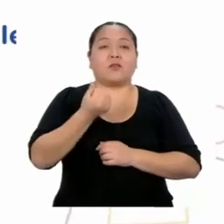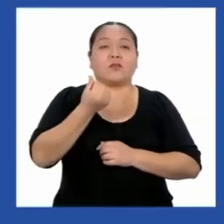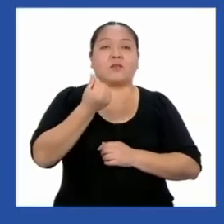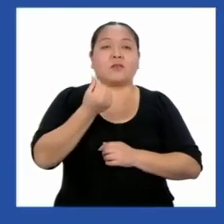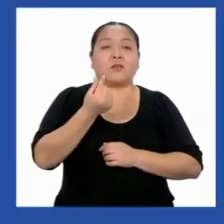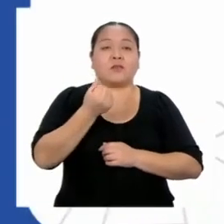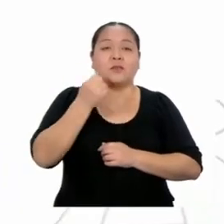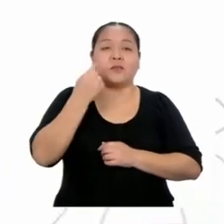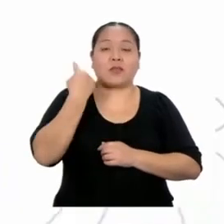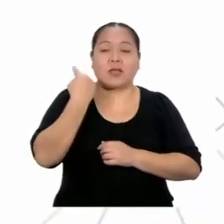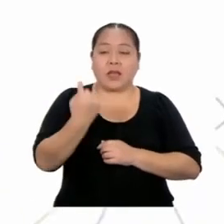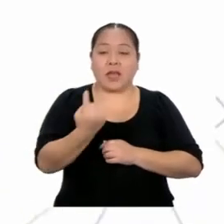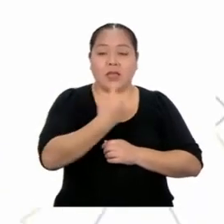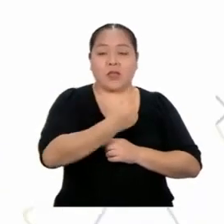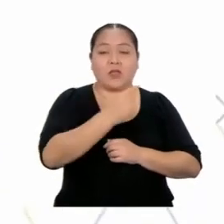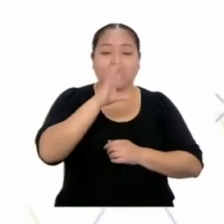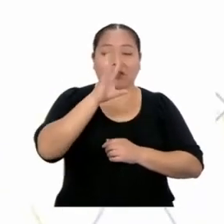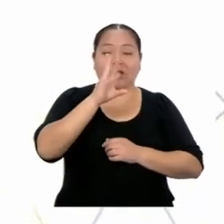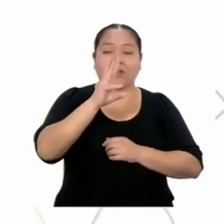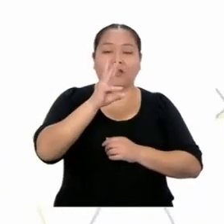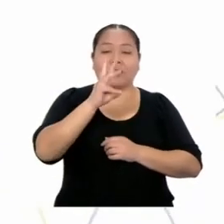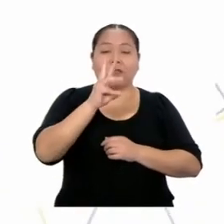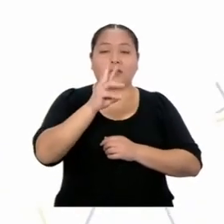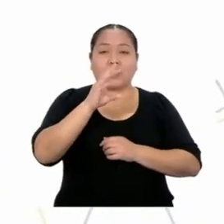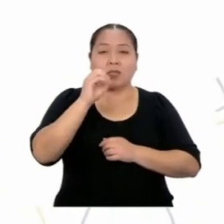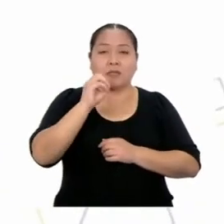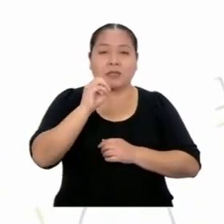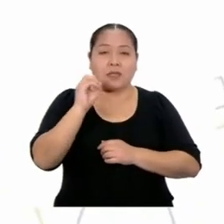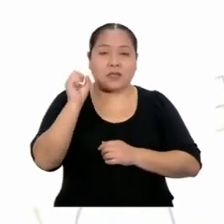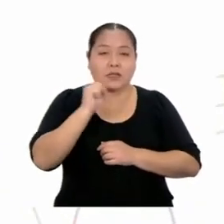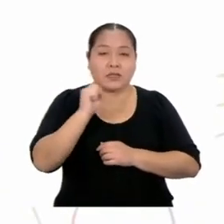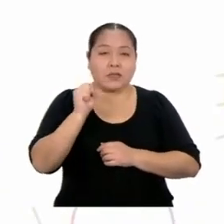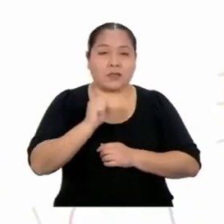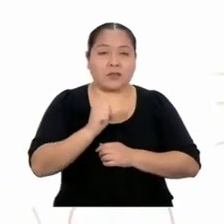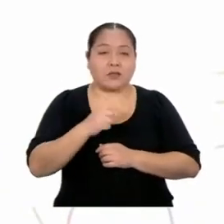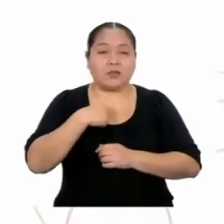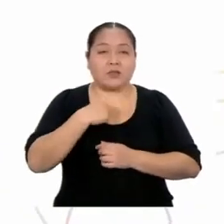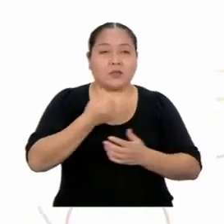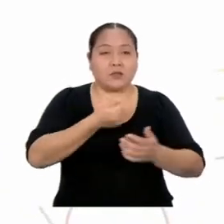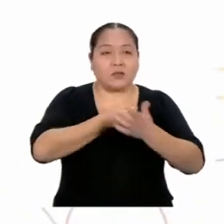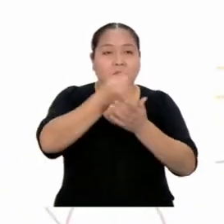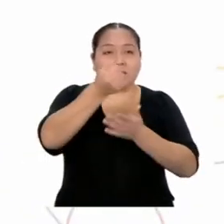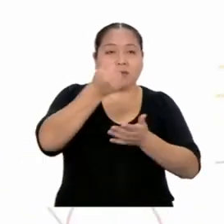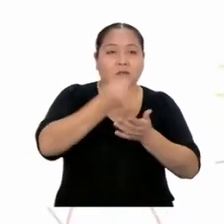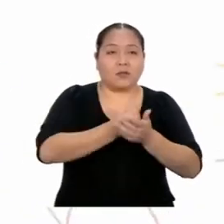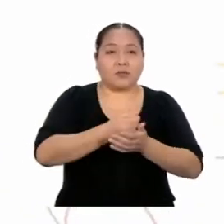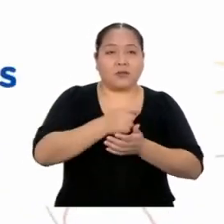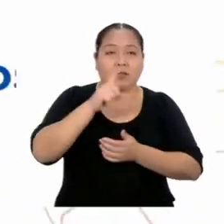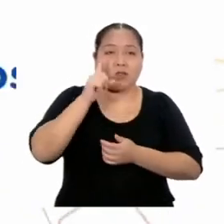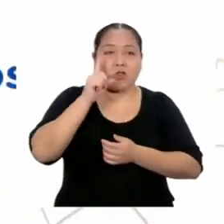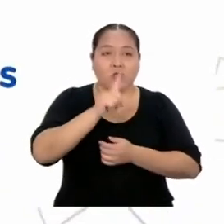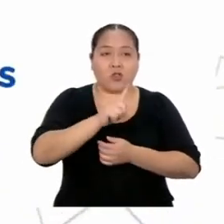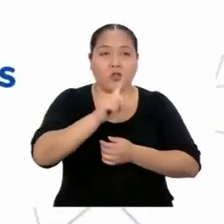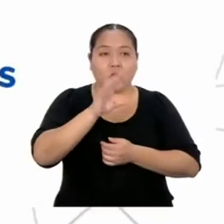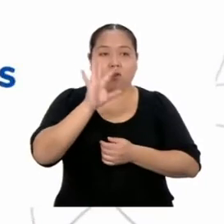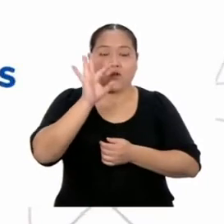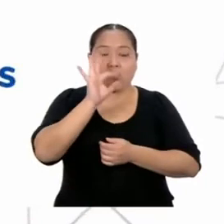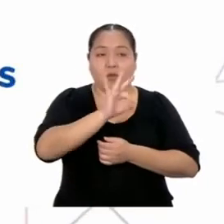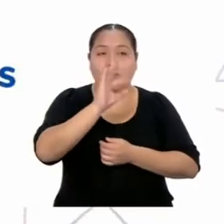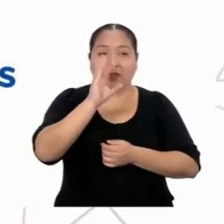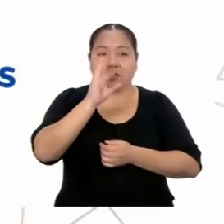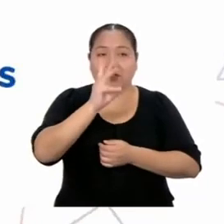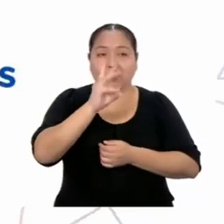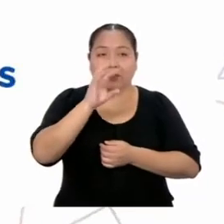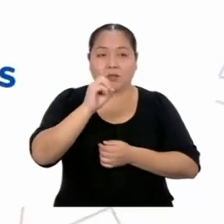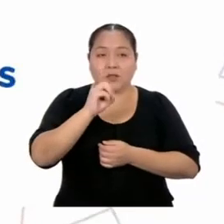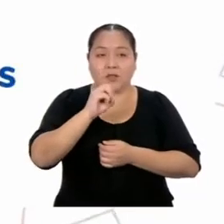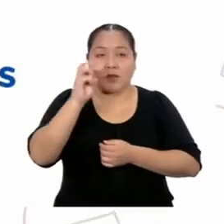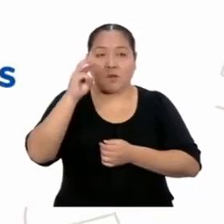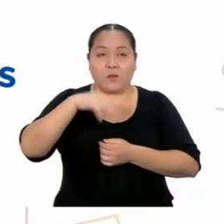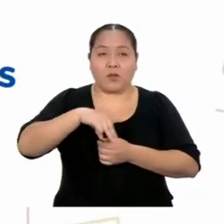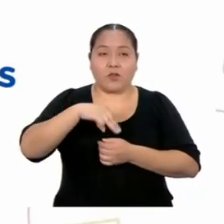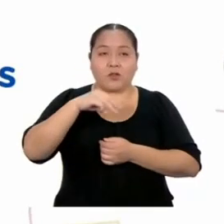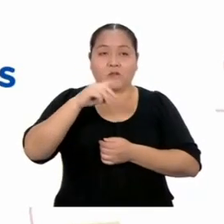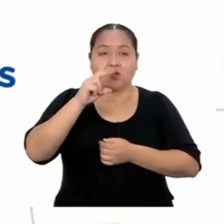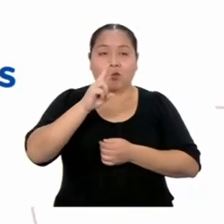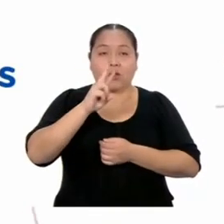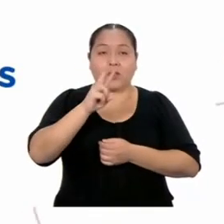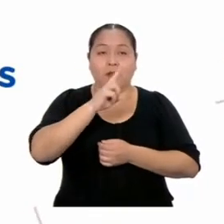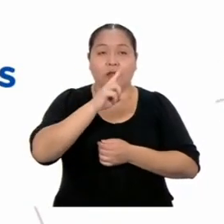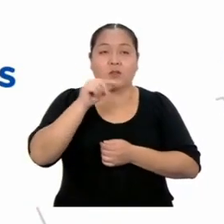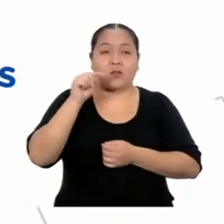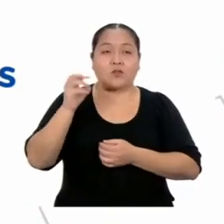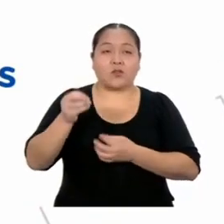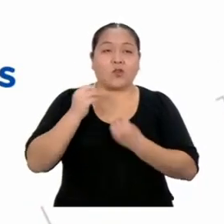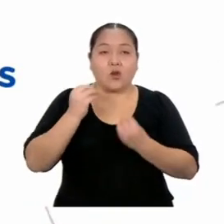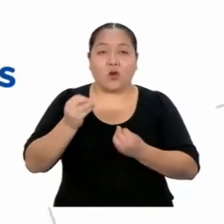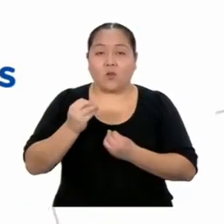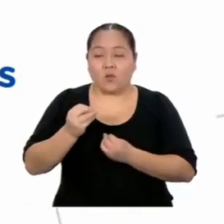céntimos. Entonces, si tengo que construir 960 metros cuadrados, ¿cómo haría para